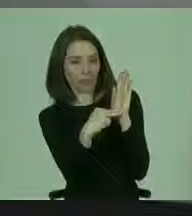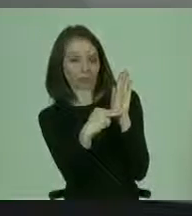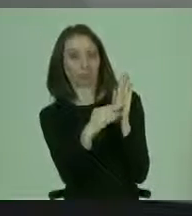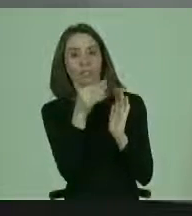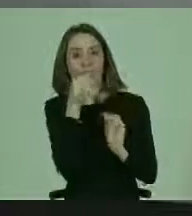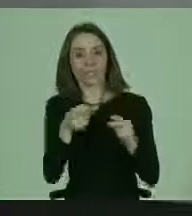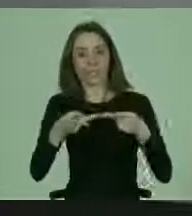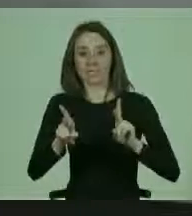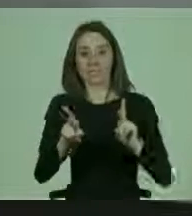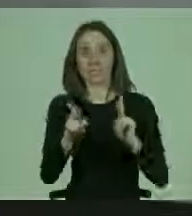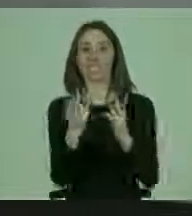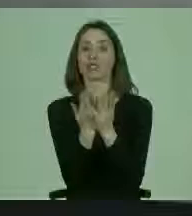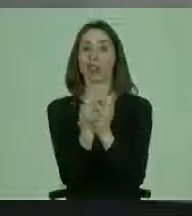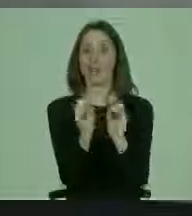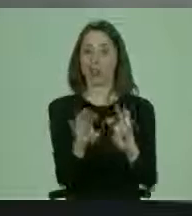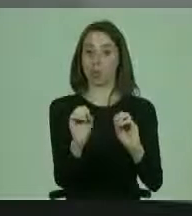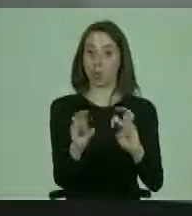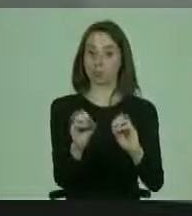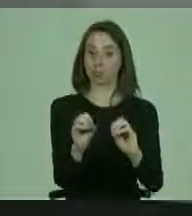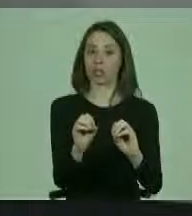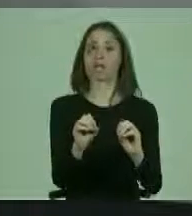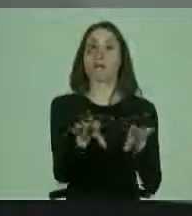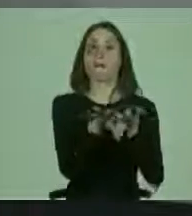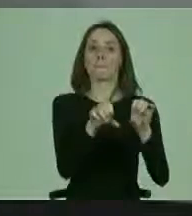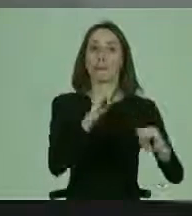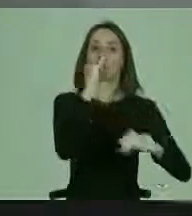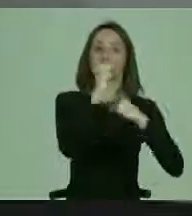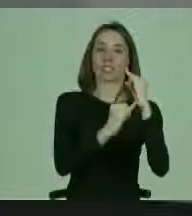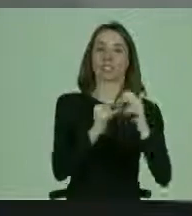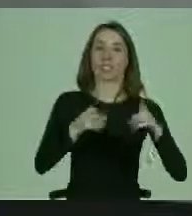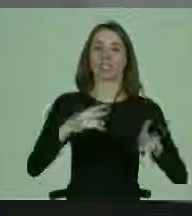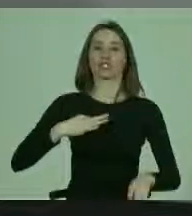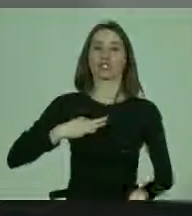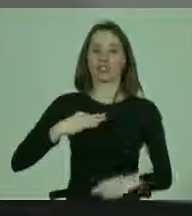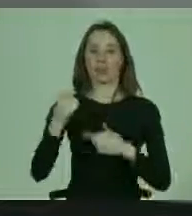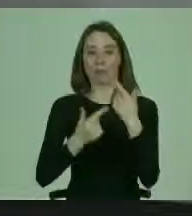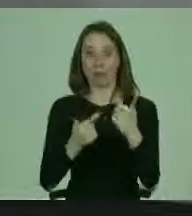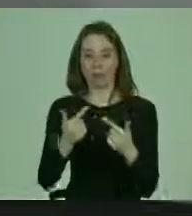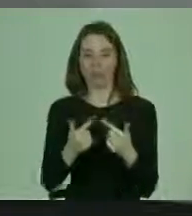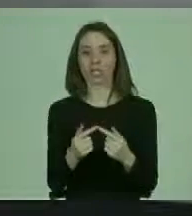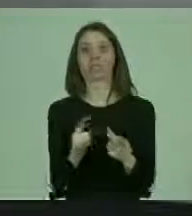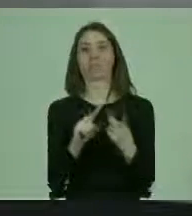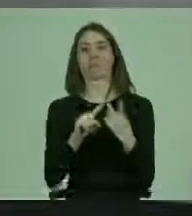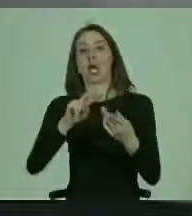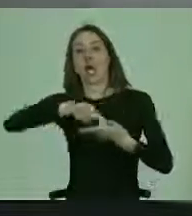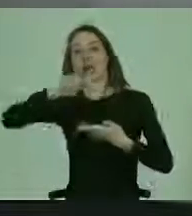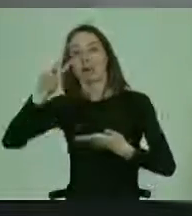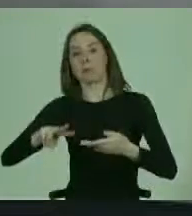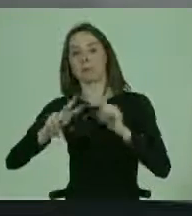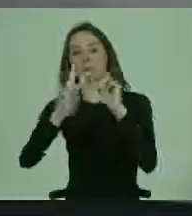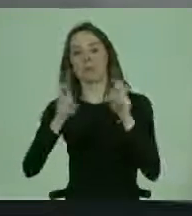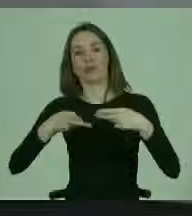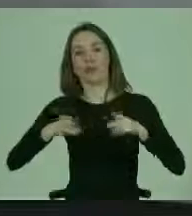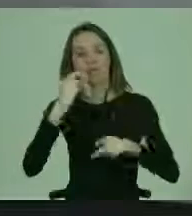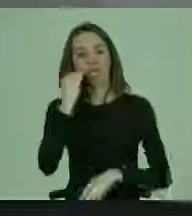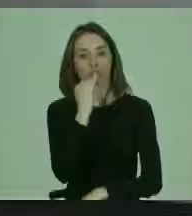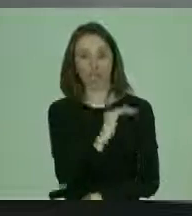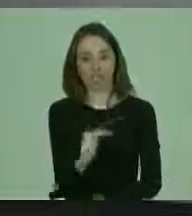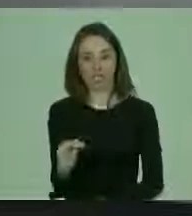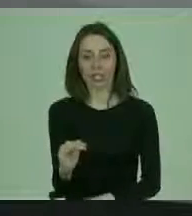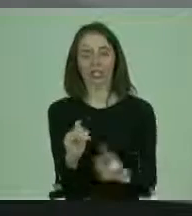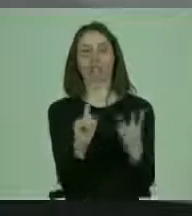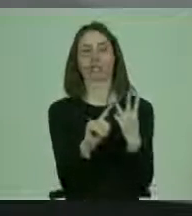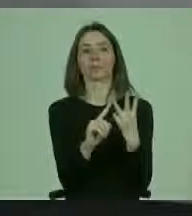refieren al derecho a la educación, estoy hablando del Pacto Internacional de Derechos Civiles y Políticos, estoy hablando de la Convención sobre los Derechos del Niño,